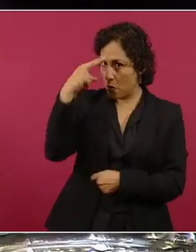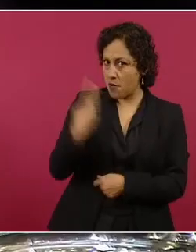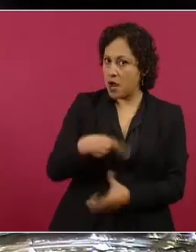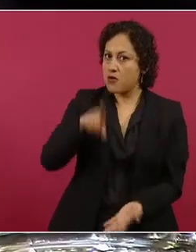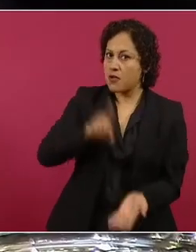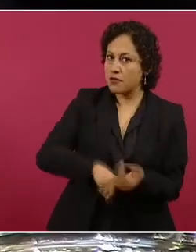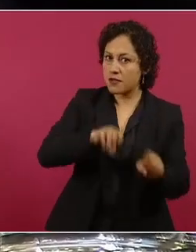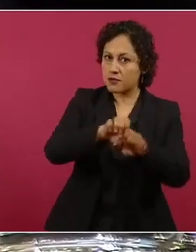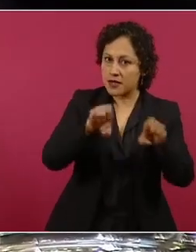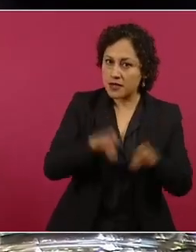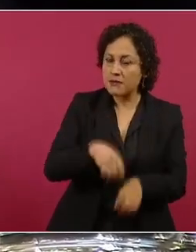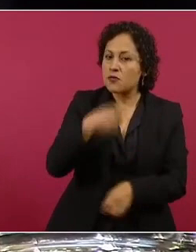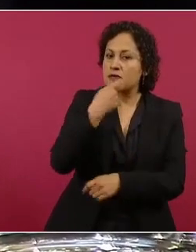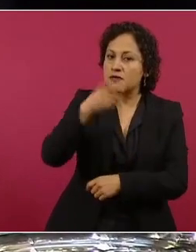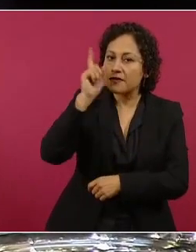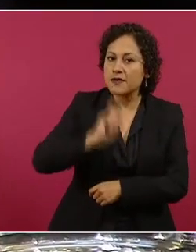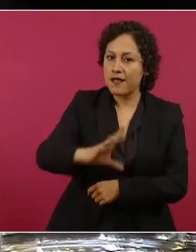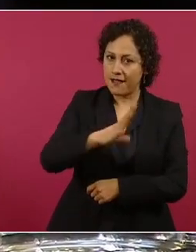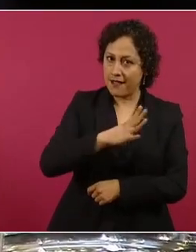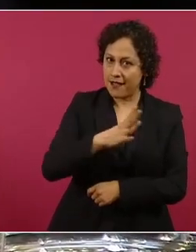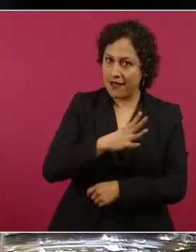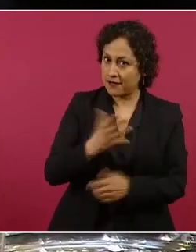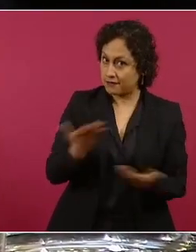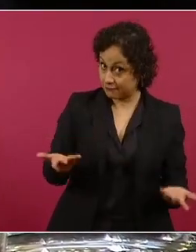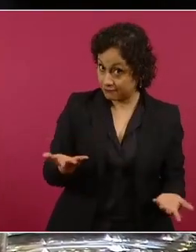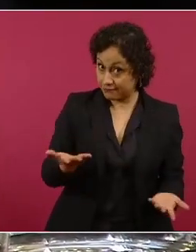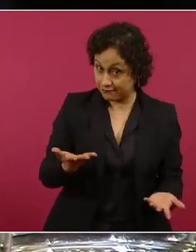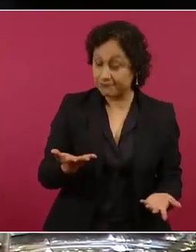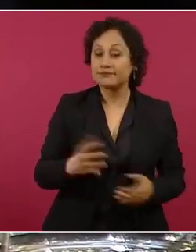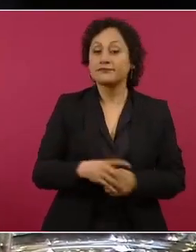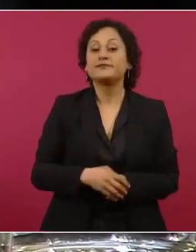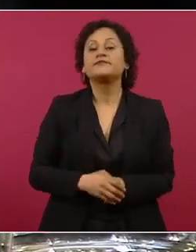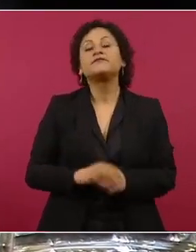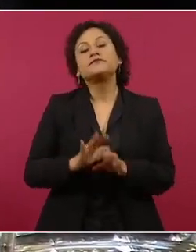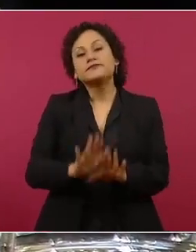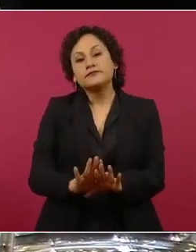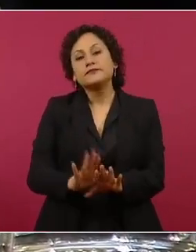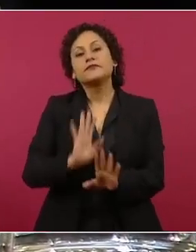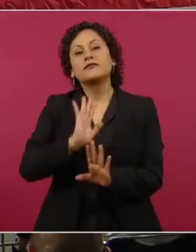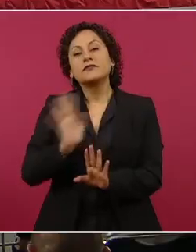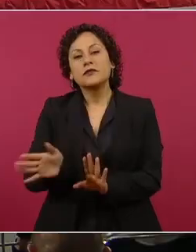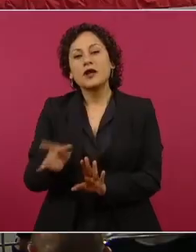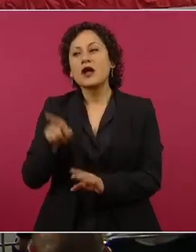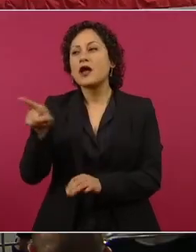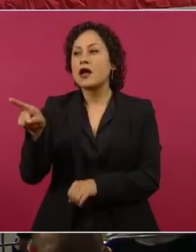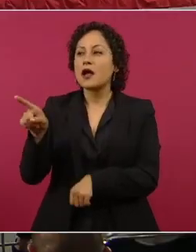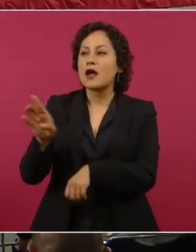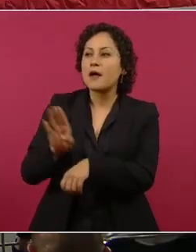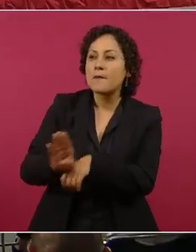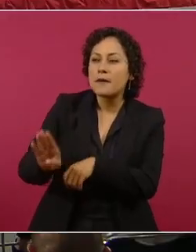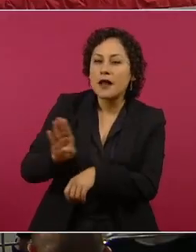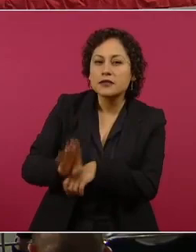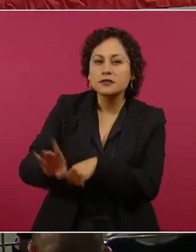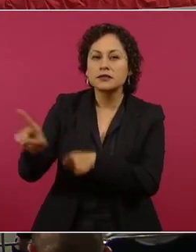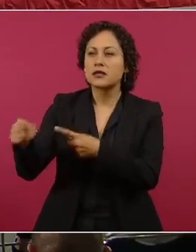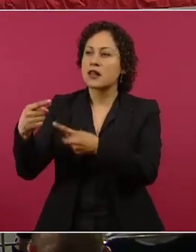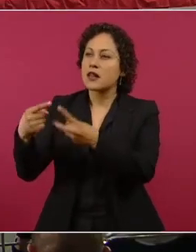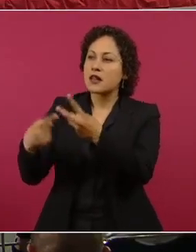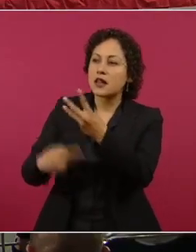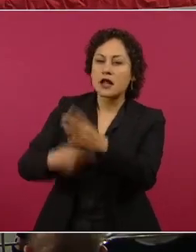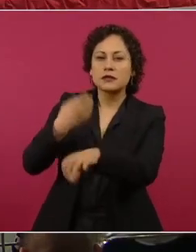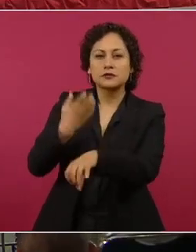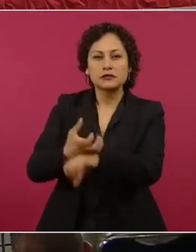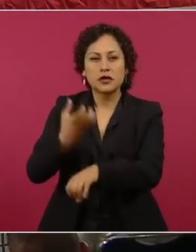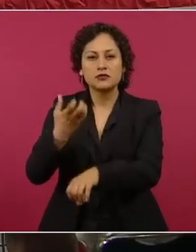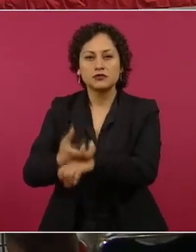Y ya echándose a la bolsa a Estados Unidos, a Brasil y ya siendo amigos de ellos, todos vinieron a echarle porras a México en